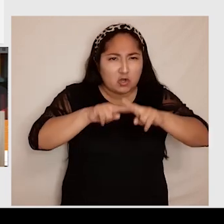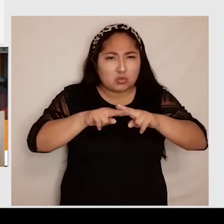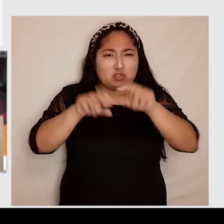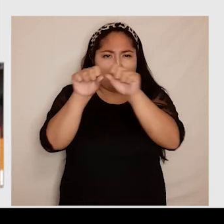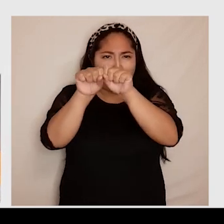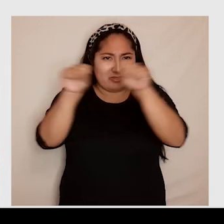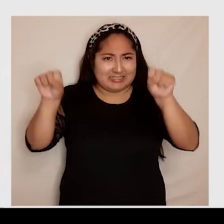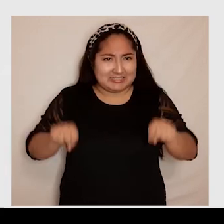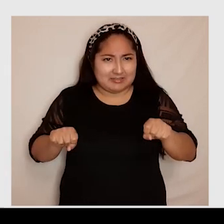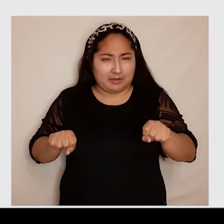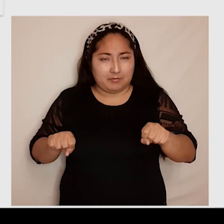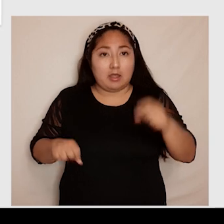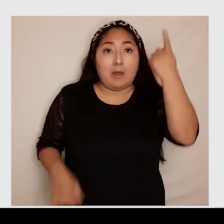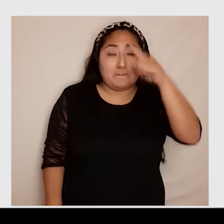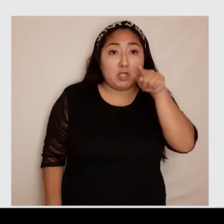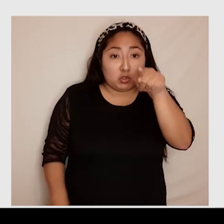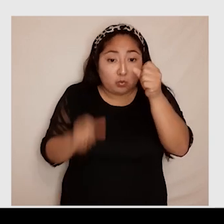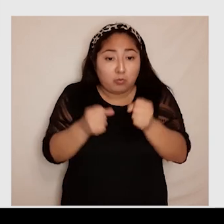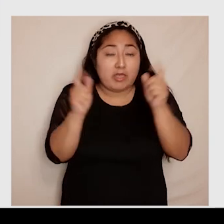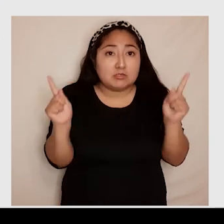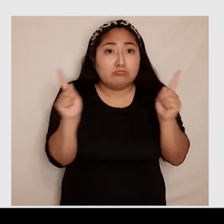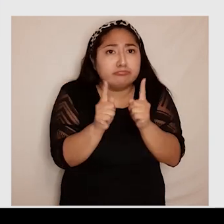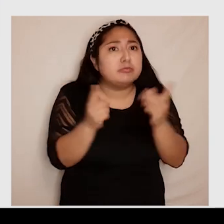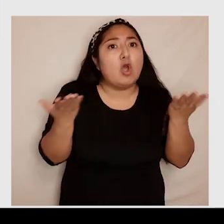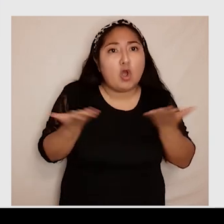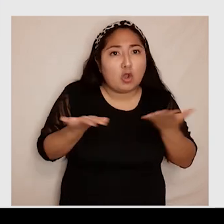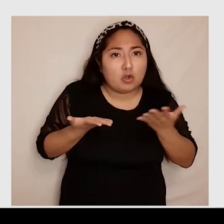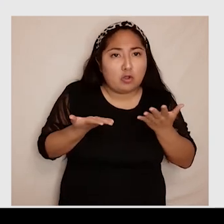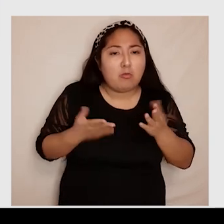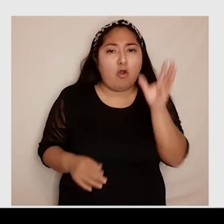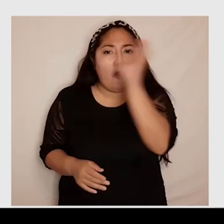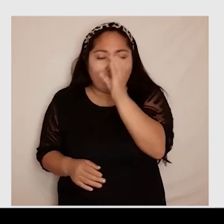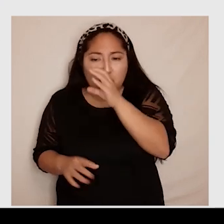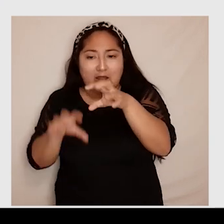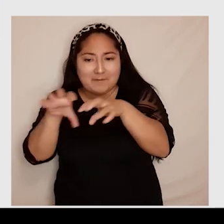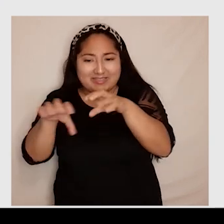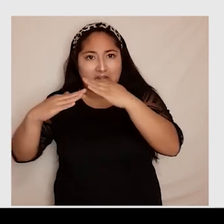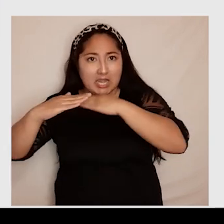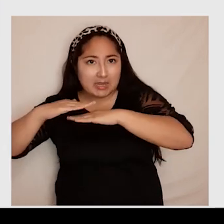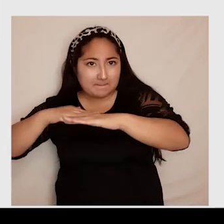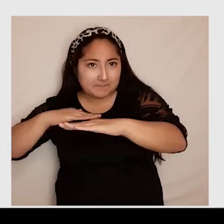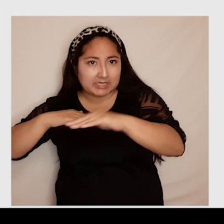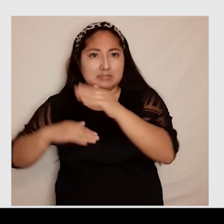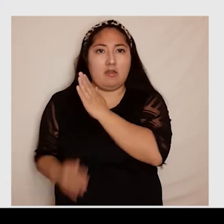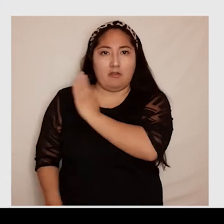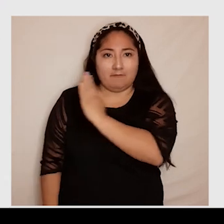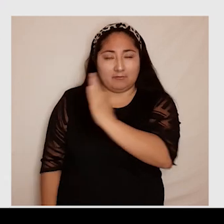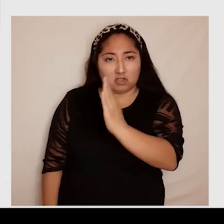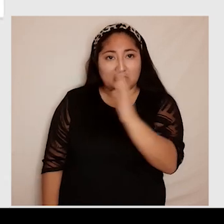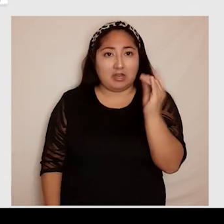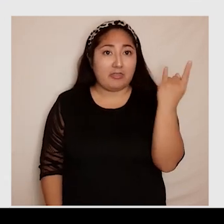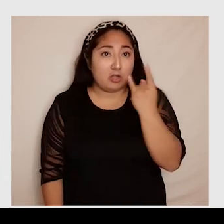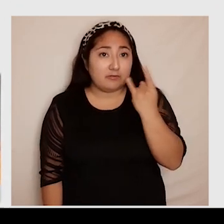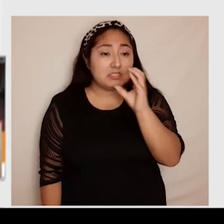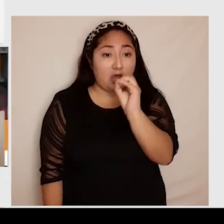reducir la búsqueda únicamente a los materiales impresos disponibles en las bibliotecas de la universidad o buscar solo recursos